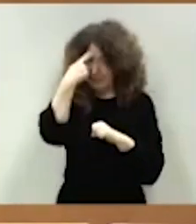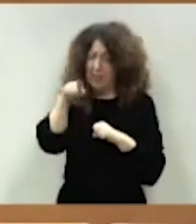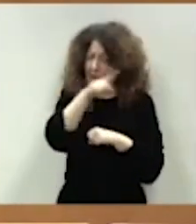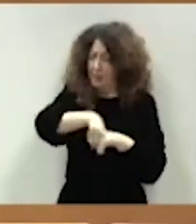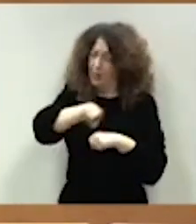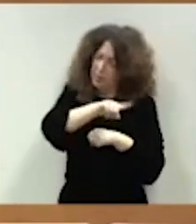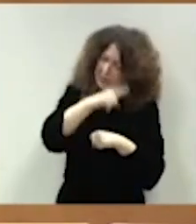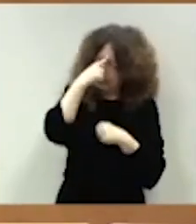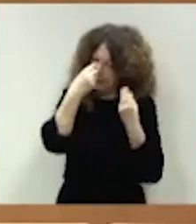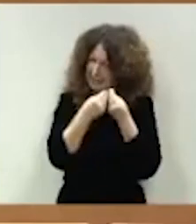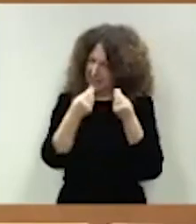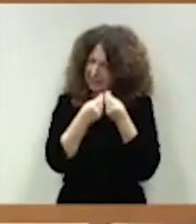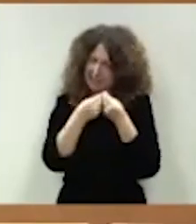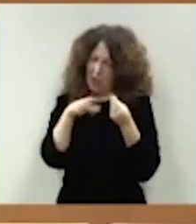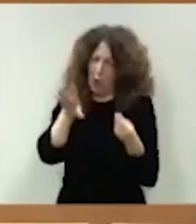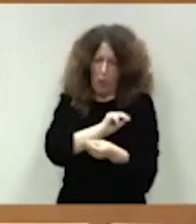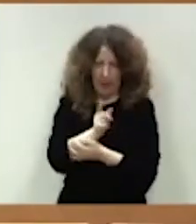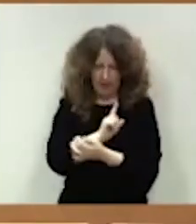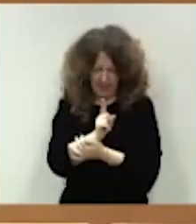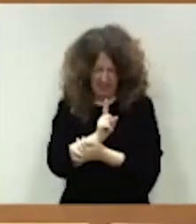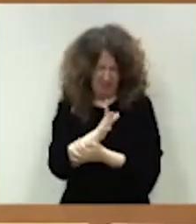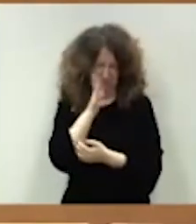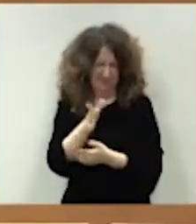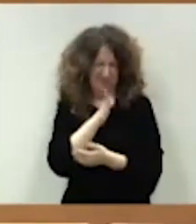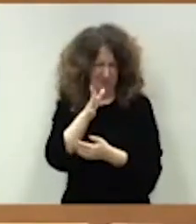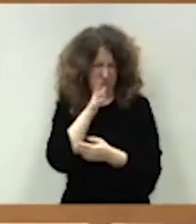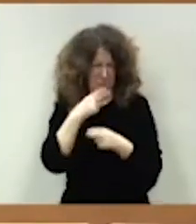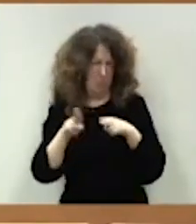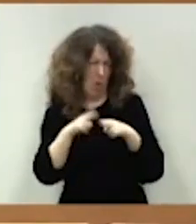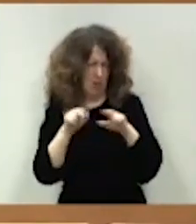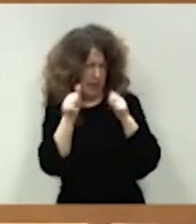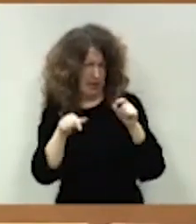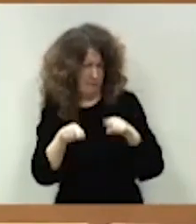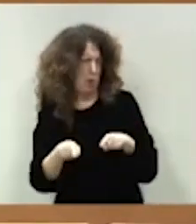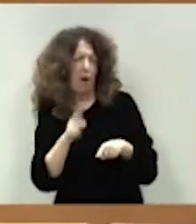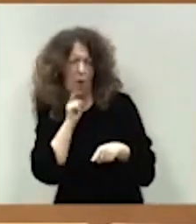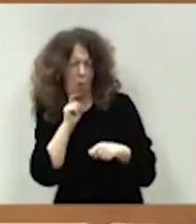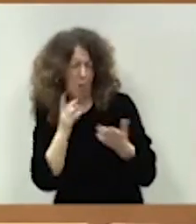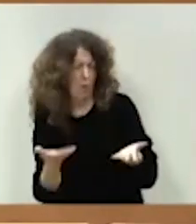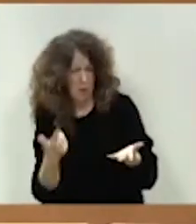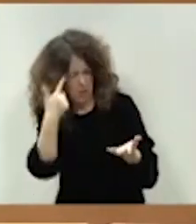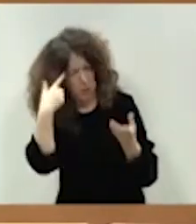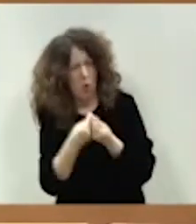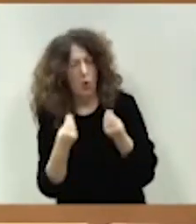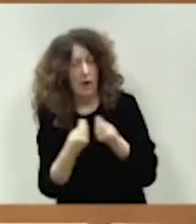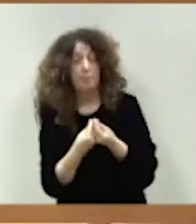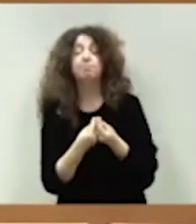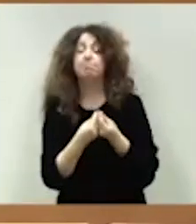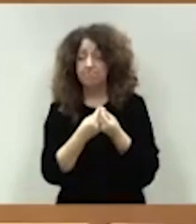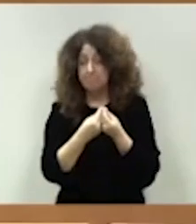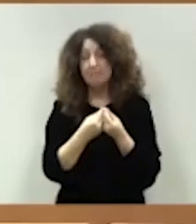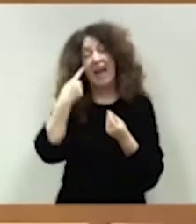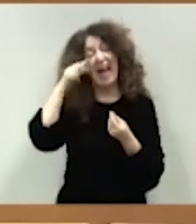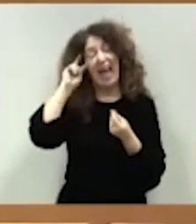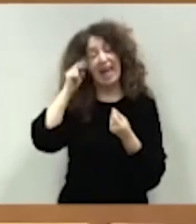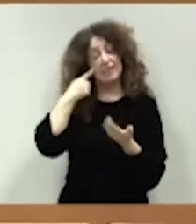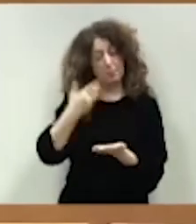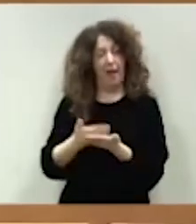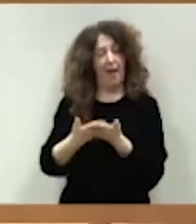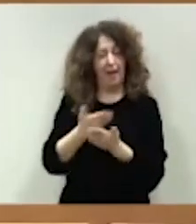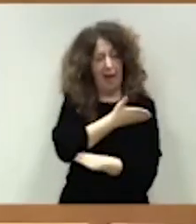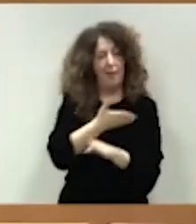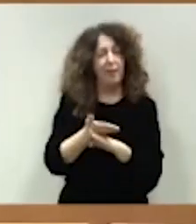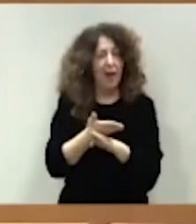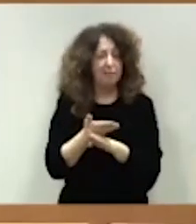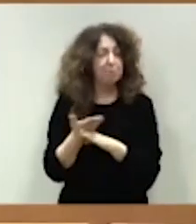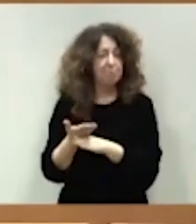entender cómo es posible practicar esta política. Pero, créanme, la experiencia de estos últimos años ha